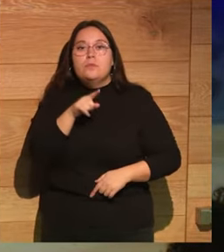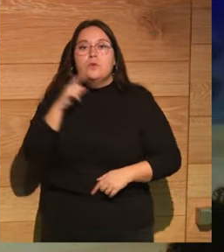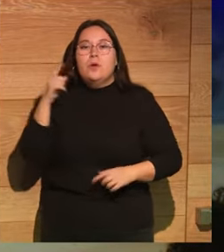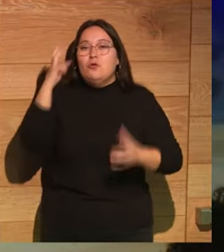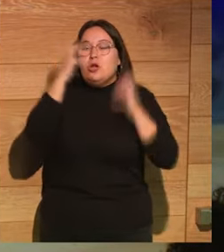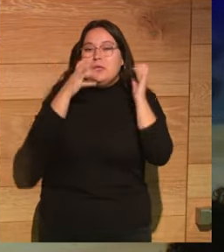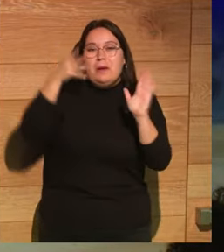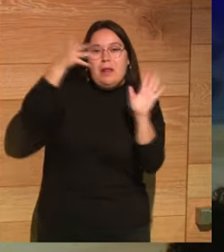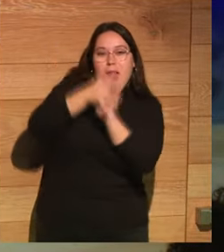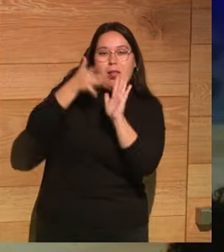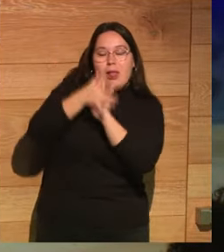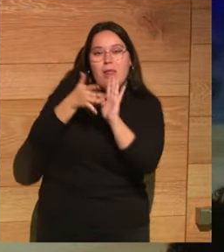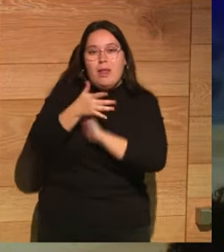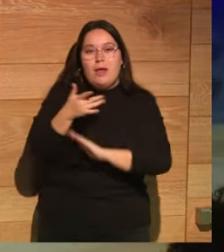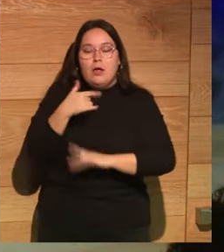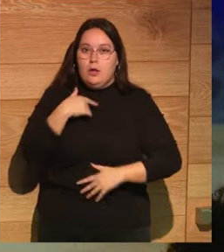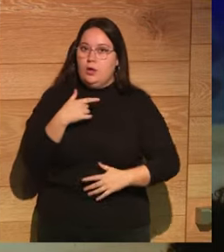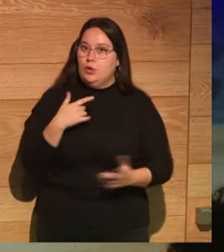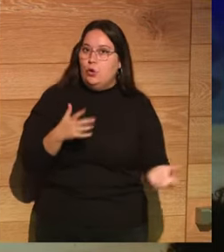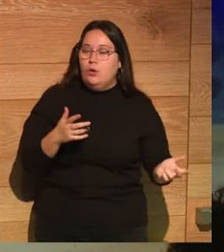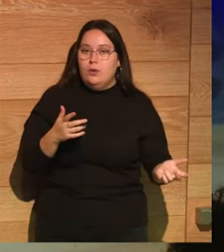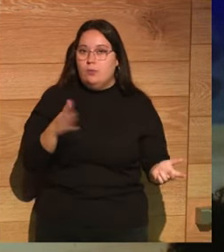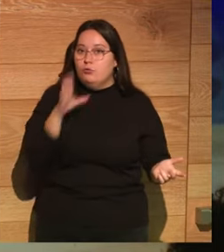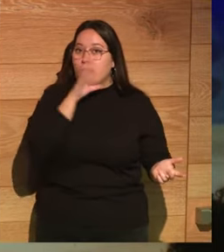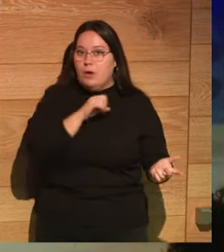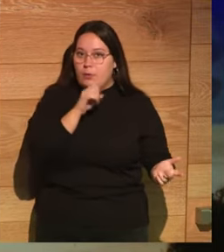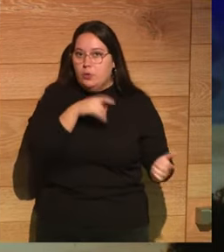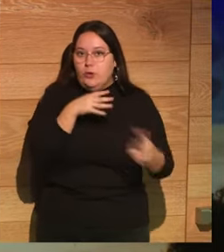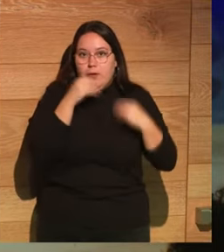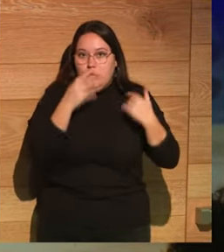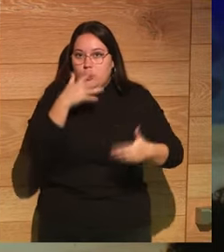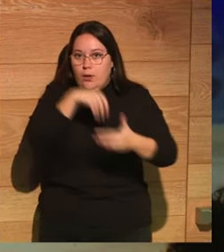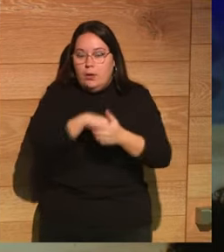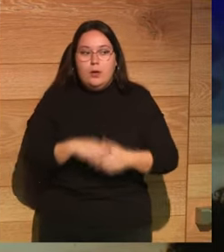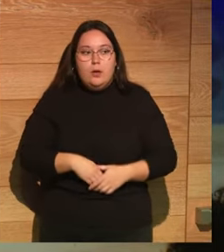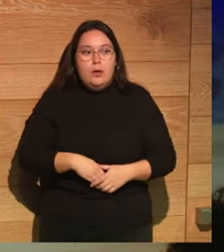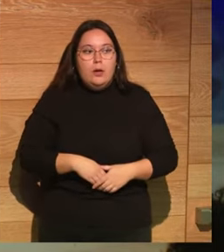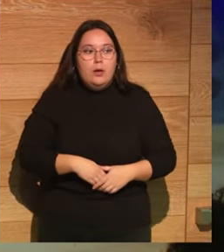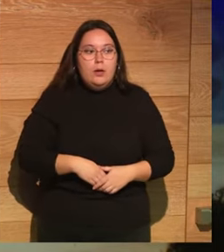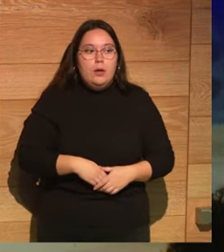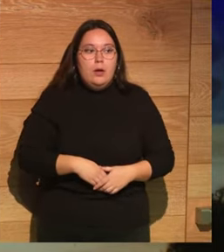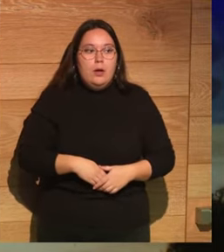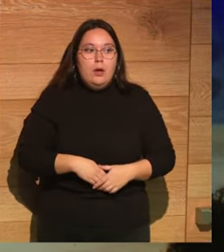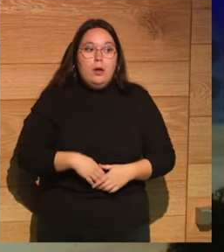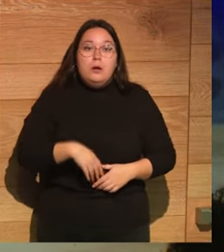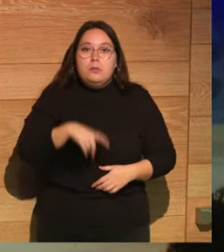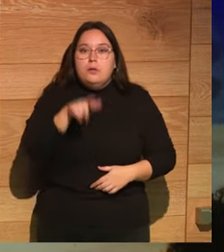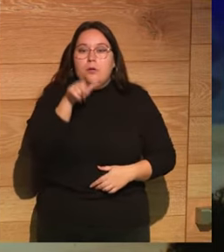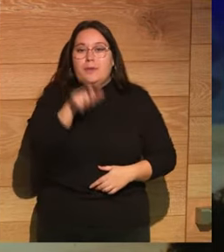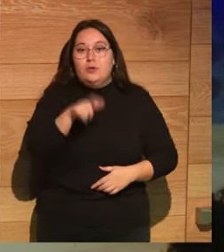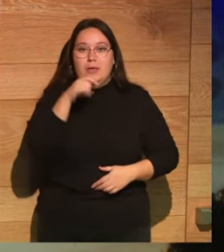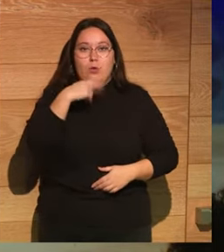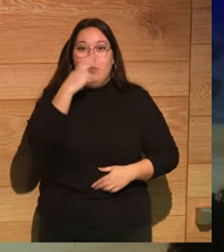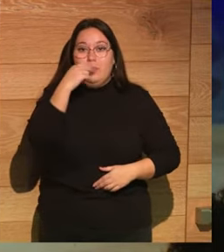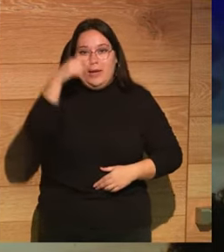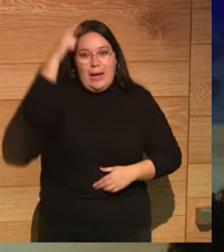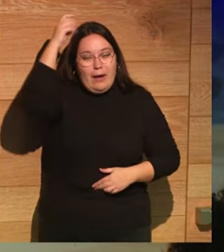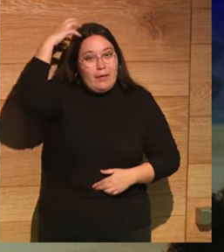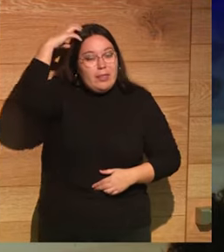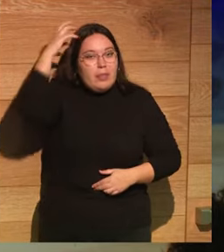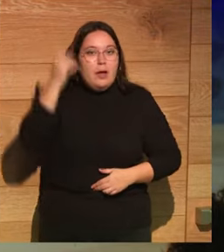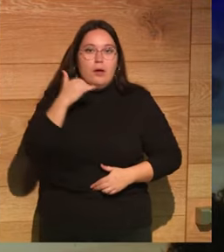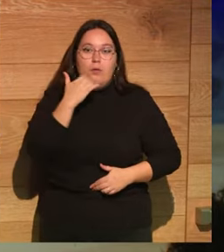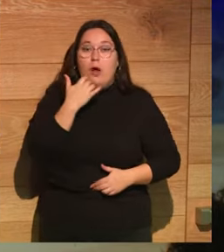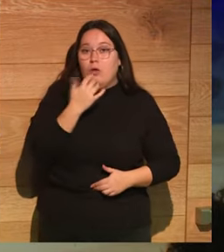en la historia natural que son dignos de esta historia o sea los hombres con un pie en la cabeza los que no tenían cabeza y tenían los